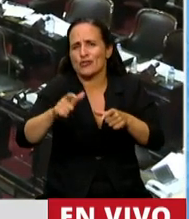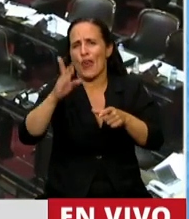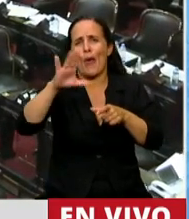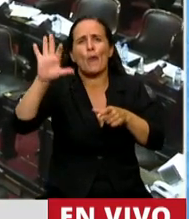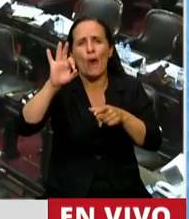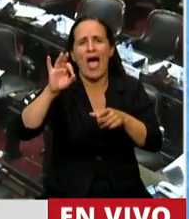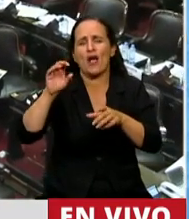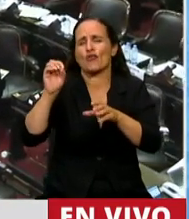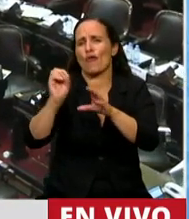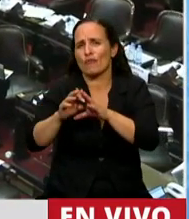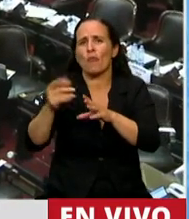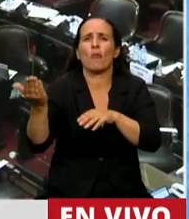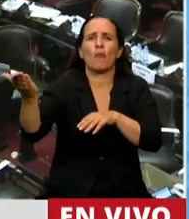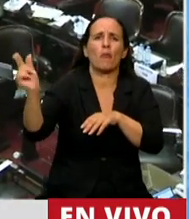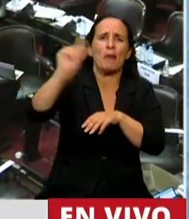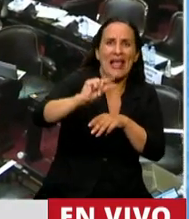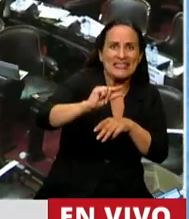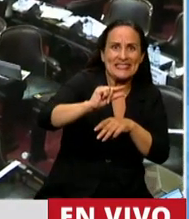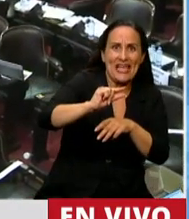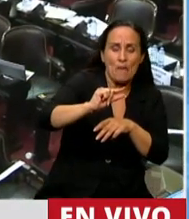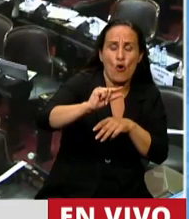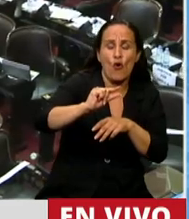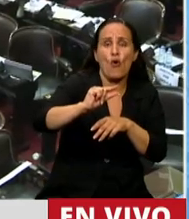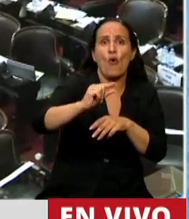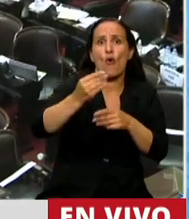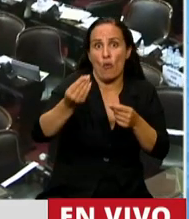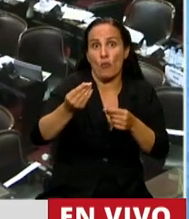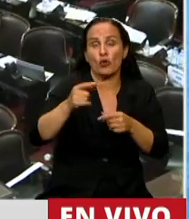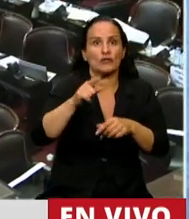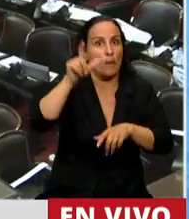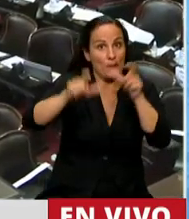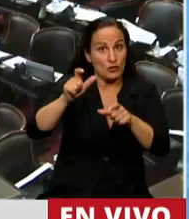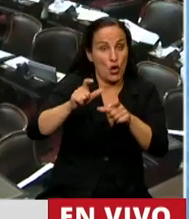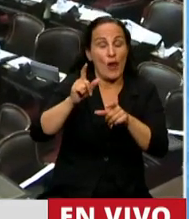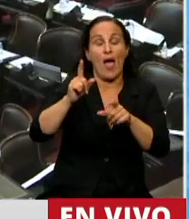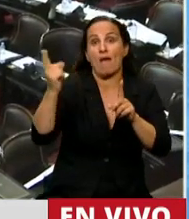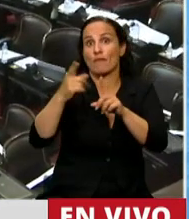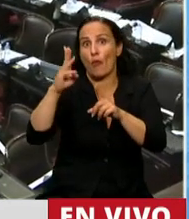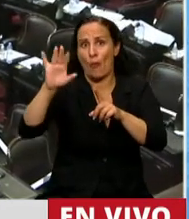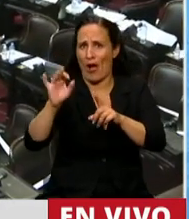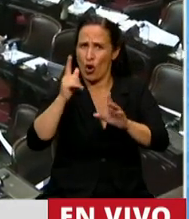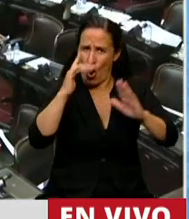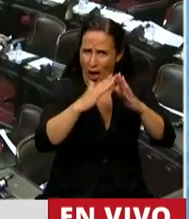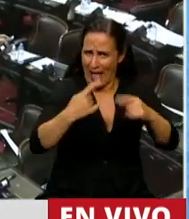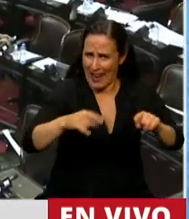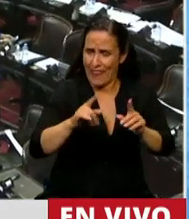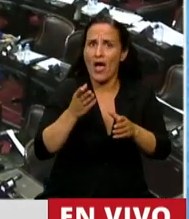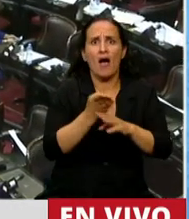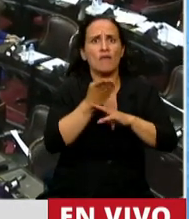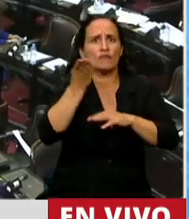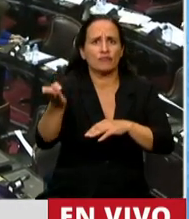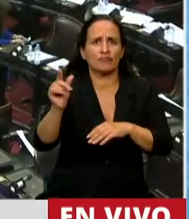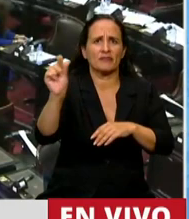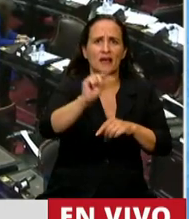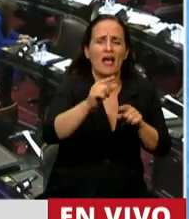que adquirieron un préstamo o un crédito, porque son usuarios bancarios, no tienen nada que ver con la vivienda, y les dijeron con una